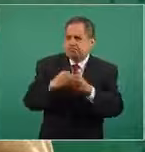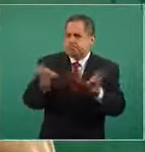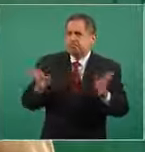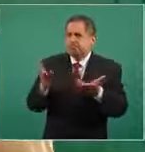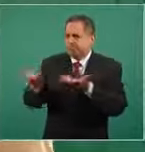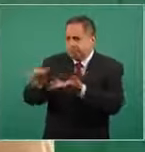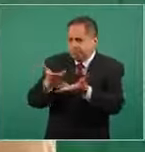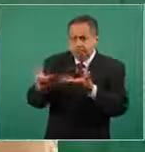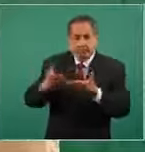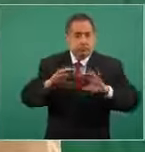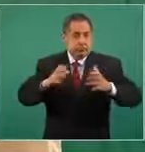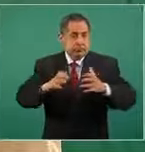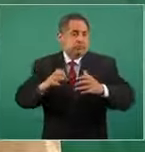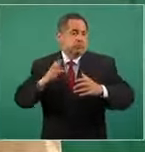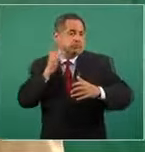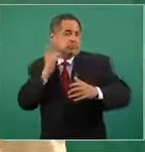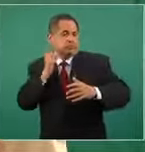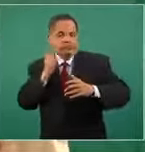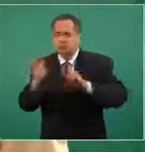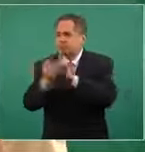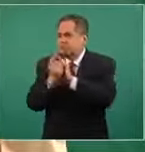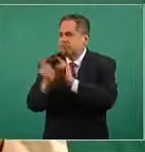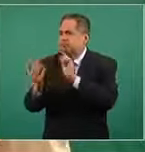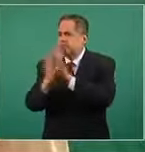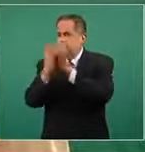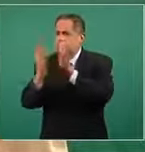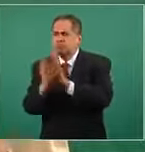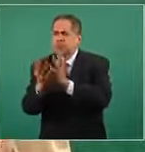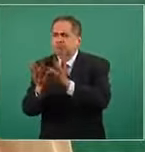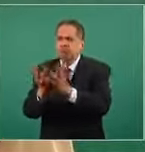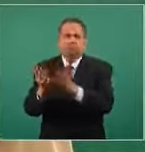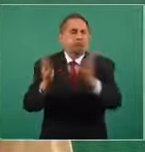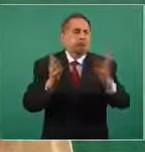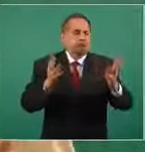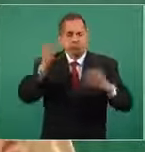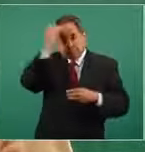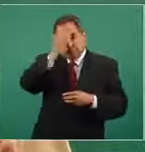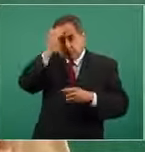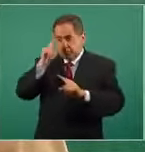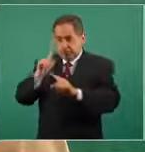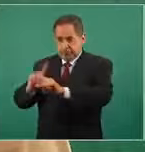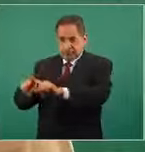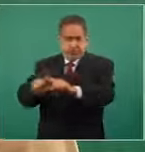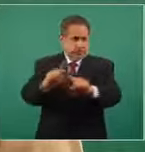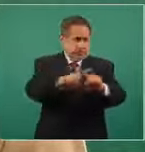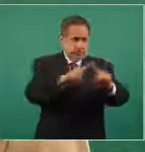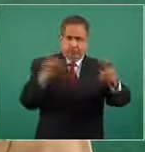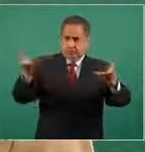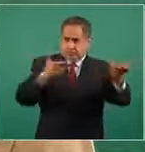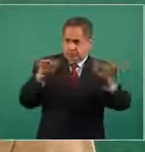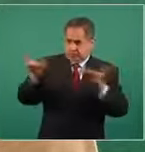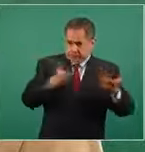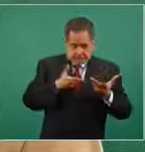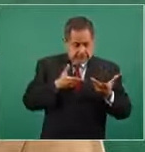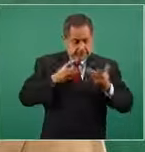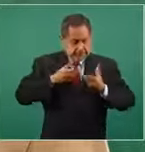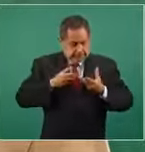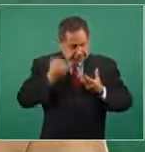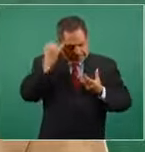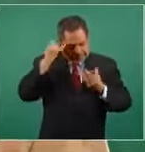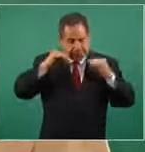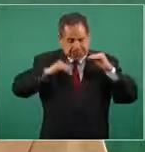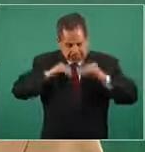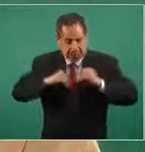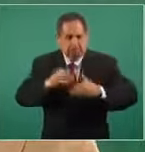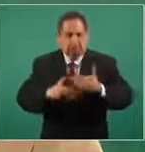avanzar en la construcción normativa teniendo todas las voces y así podemos